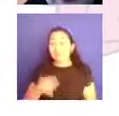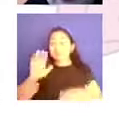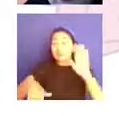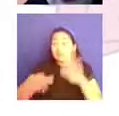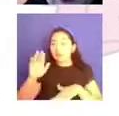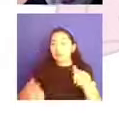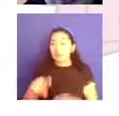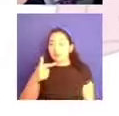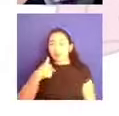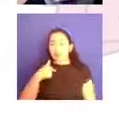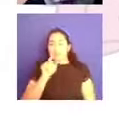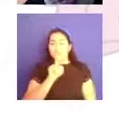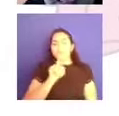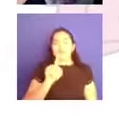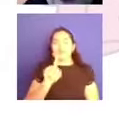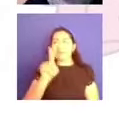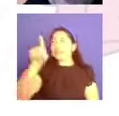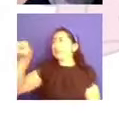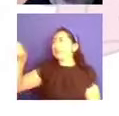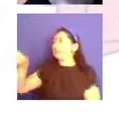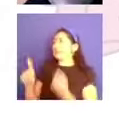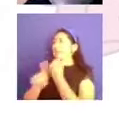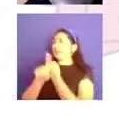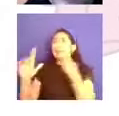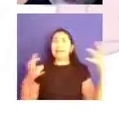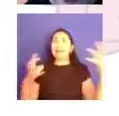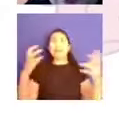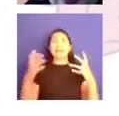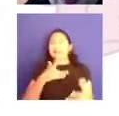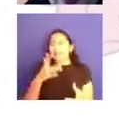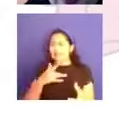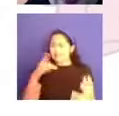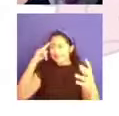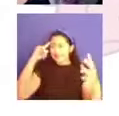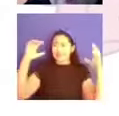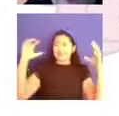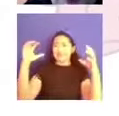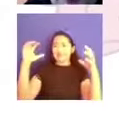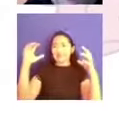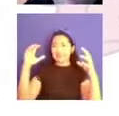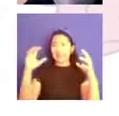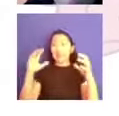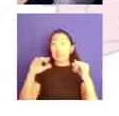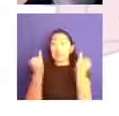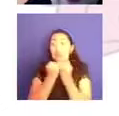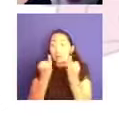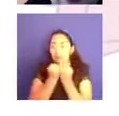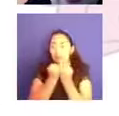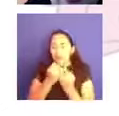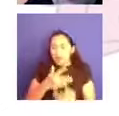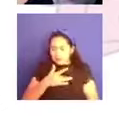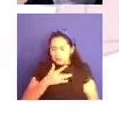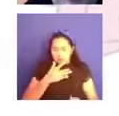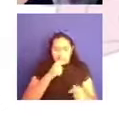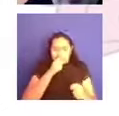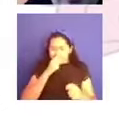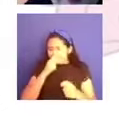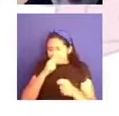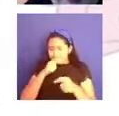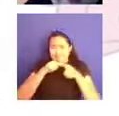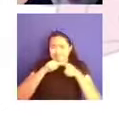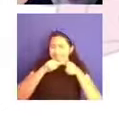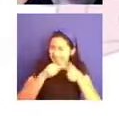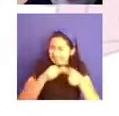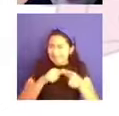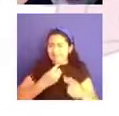presencia de un diagnóstico y los perpetuantes mantenerlos. Por ello, es muy importante tomar en